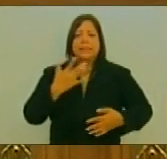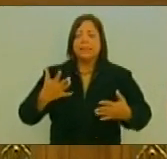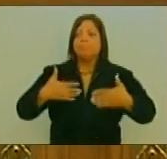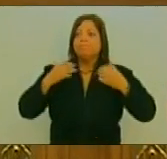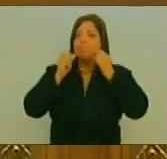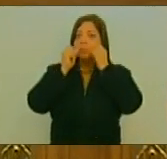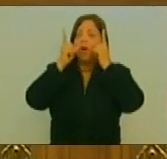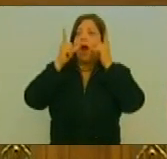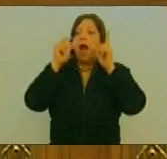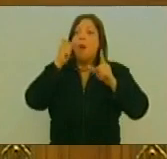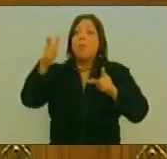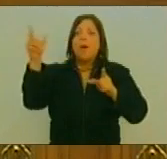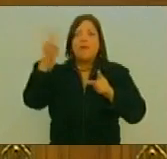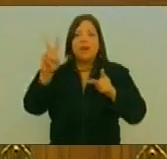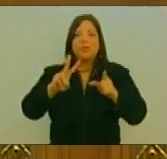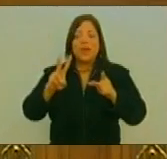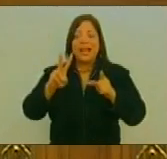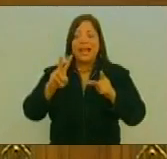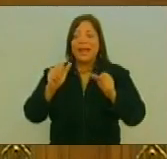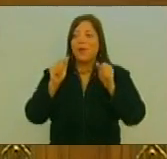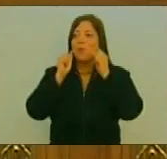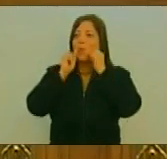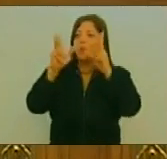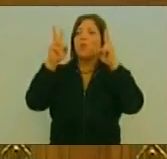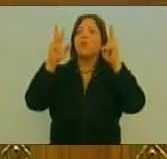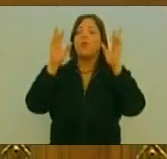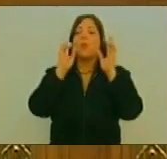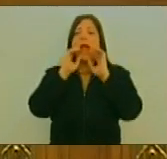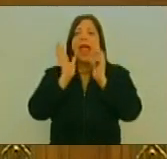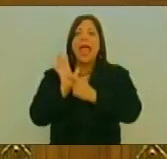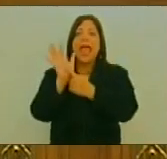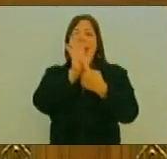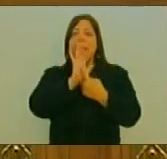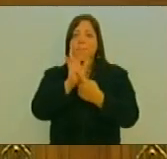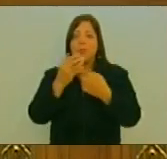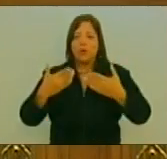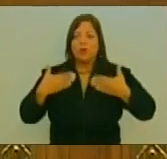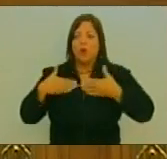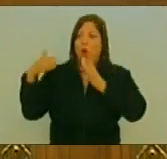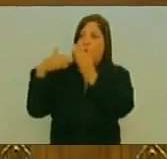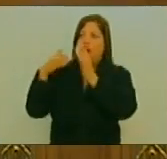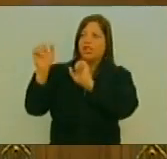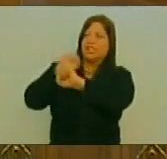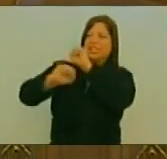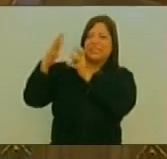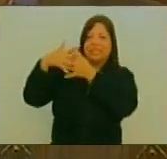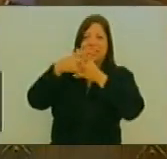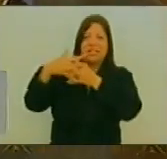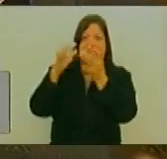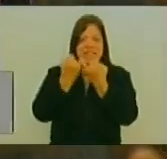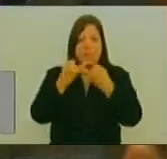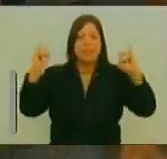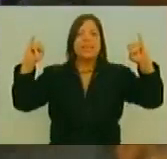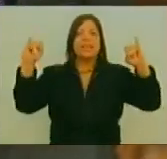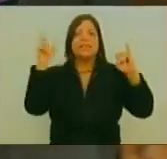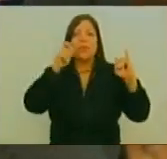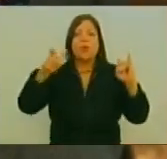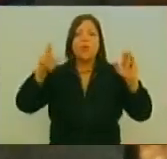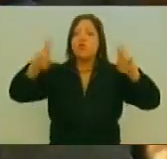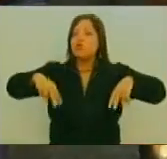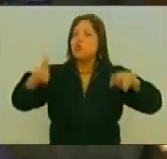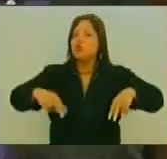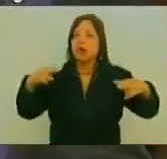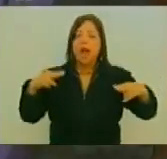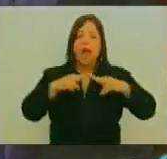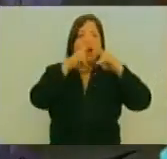admiración Por el pueblo Bolivariano de Venezuela Un ejemplo De línea Antimperialista Por la soberanía De los pueblos Jamás pensé